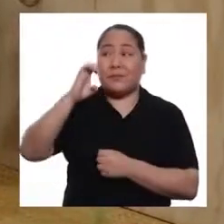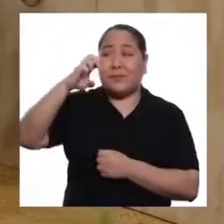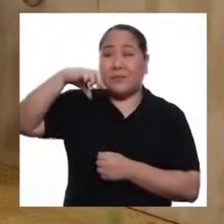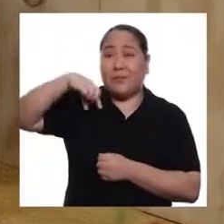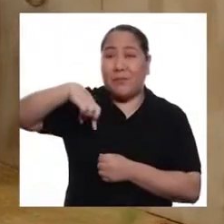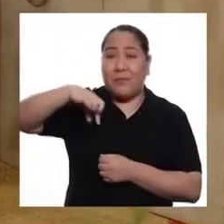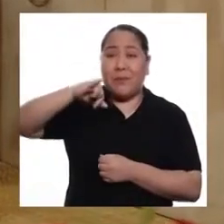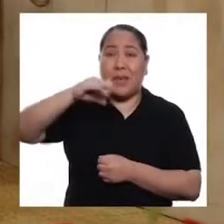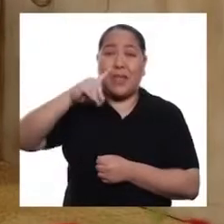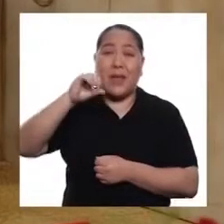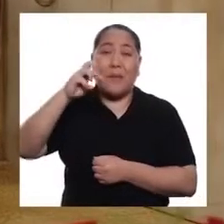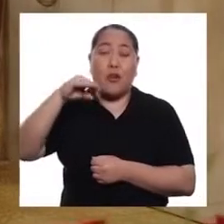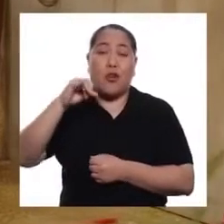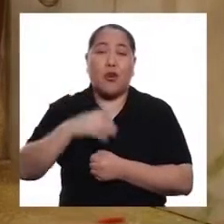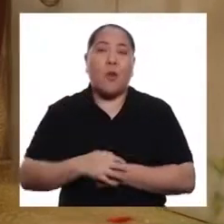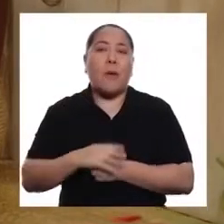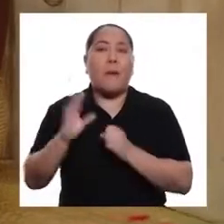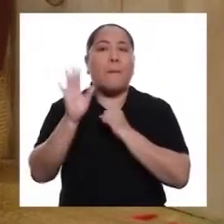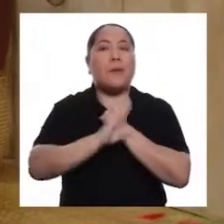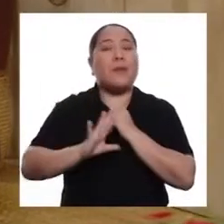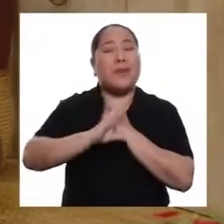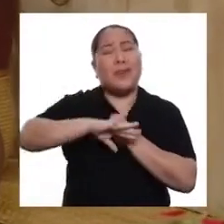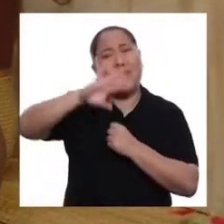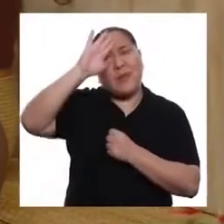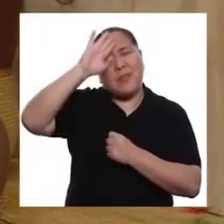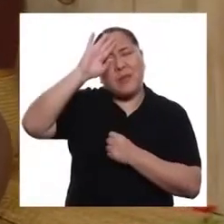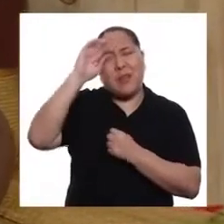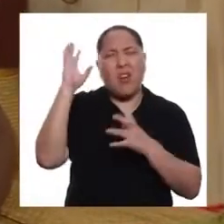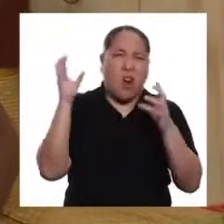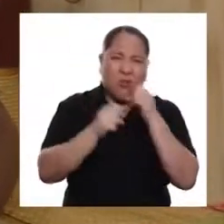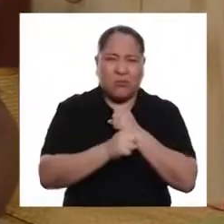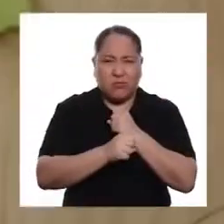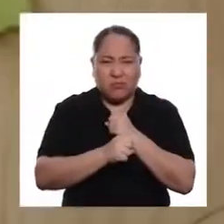epidemiólogos para protegernos de las enfermedades.